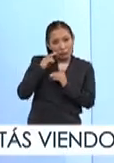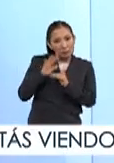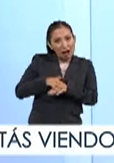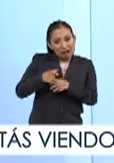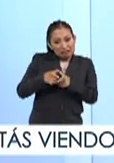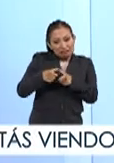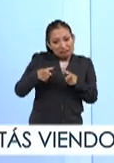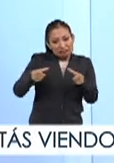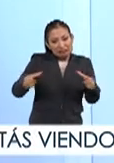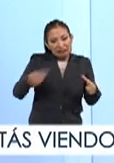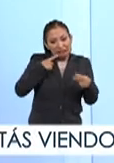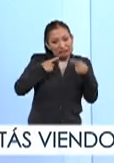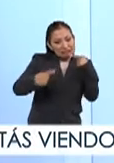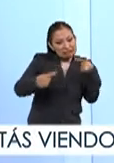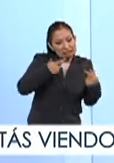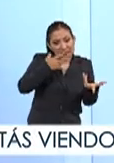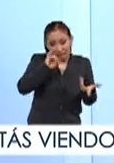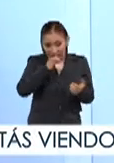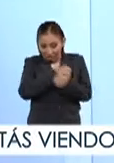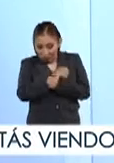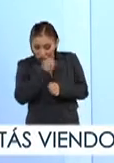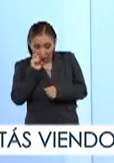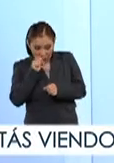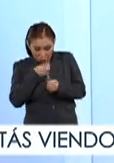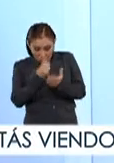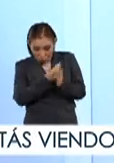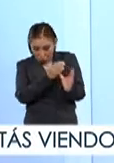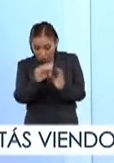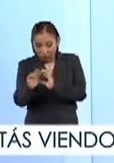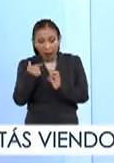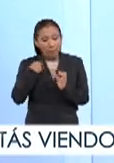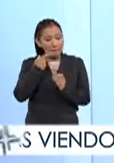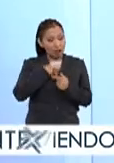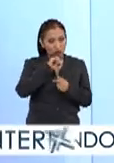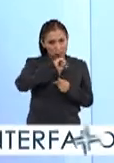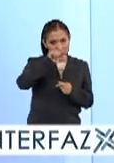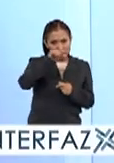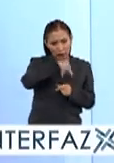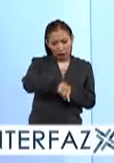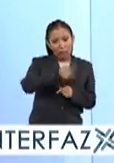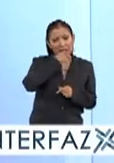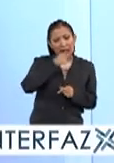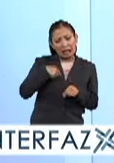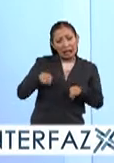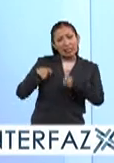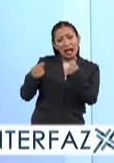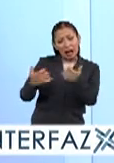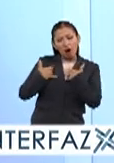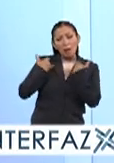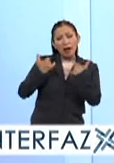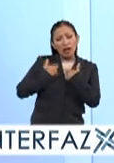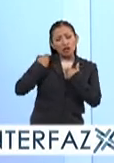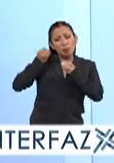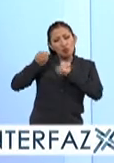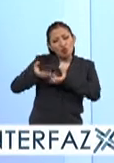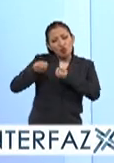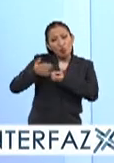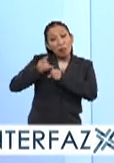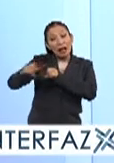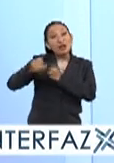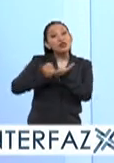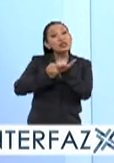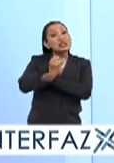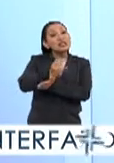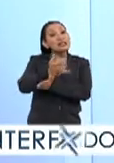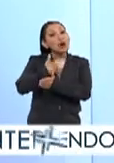intensificado el debate sobre la educación sexual. Los especialistas proponen otorgar a los menores las mejores herramientas para que tomen